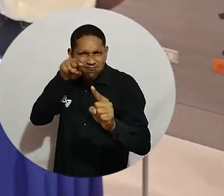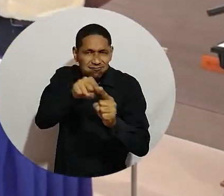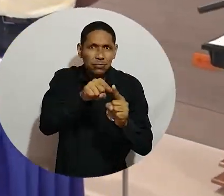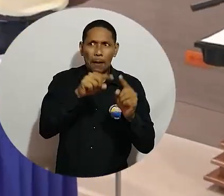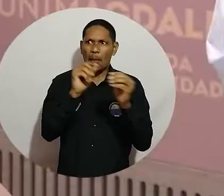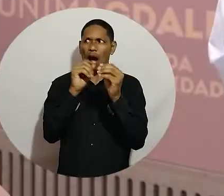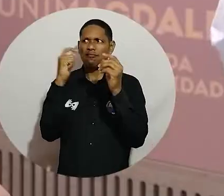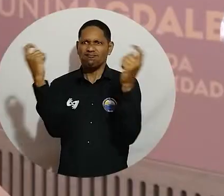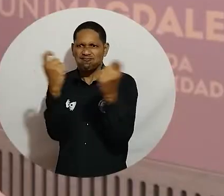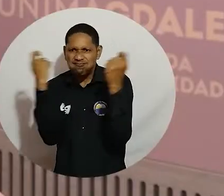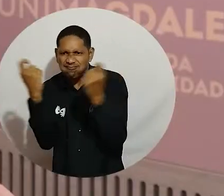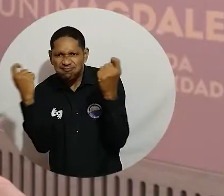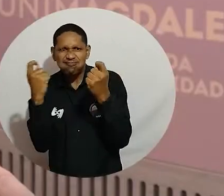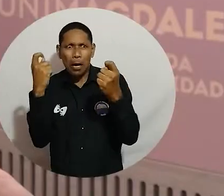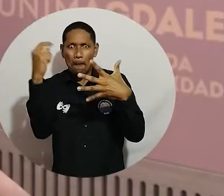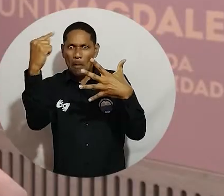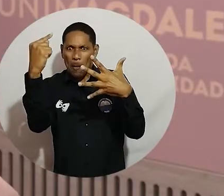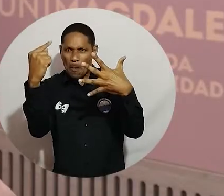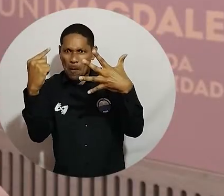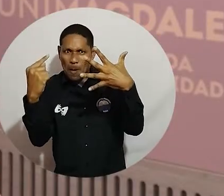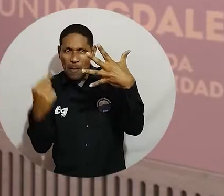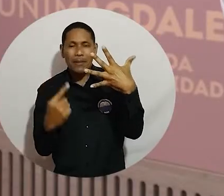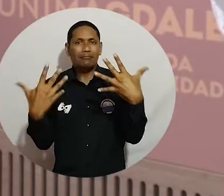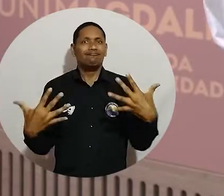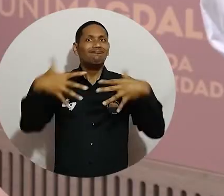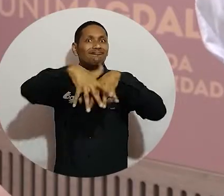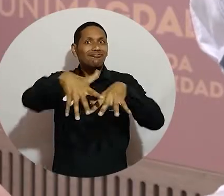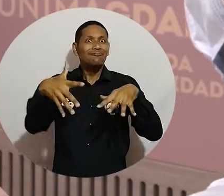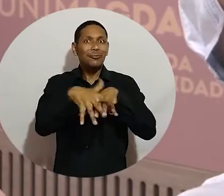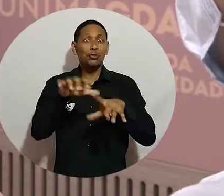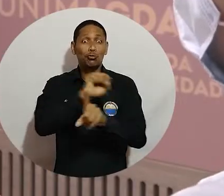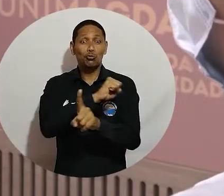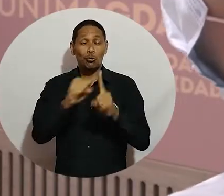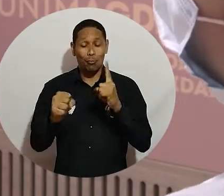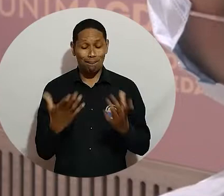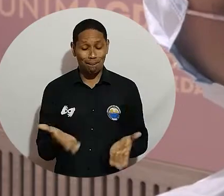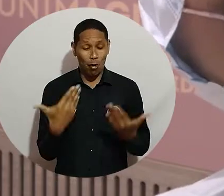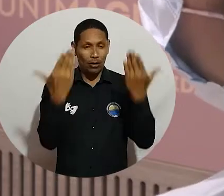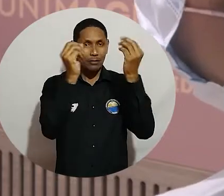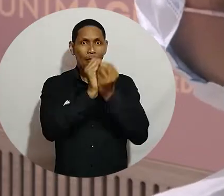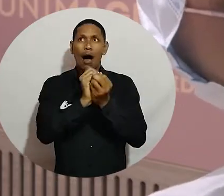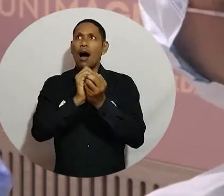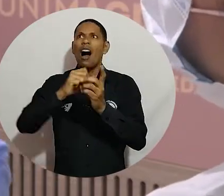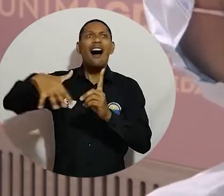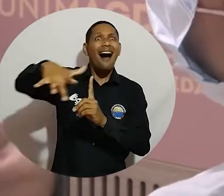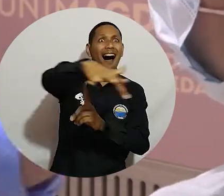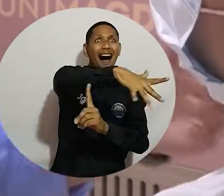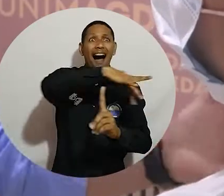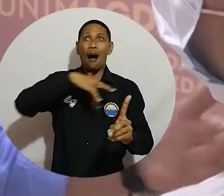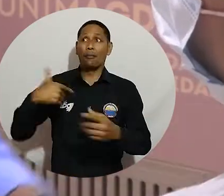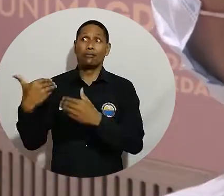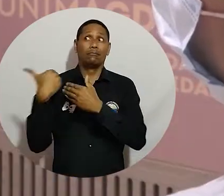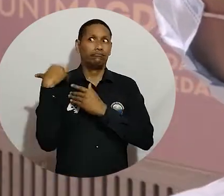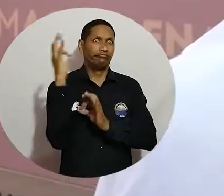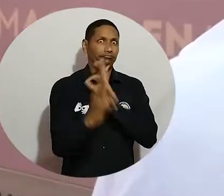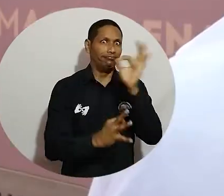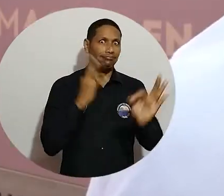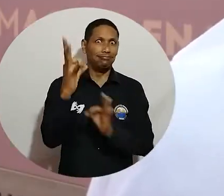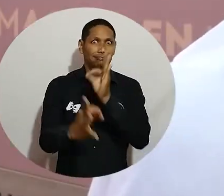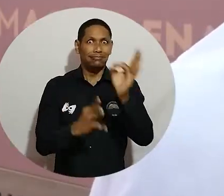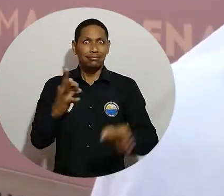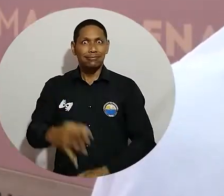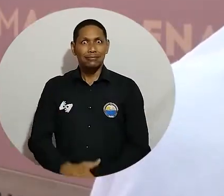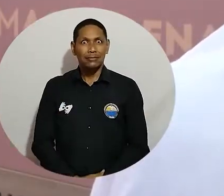la función de los negocios se vuelvan complementarios para poder lograr ser socialmente beneficiosos y ambientalmente responsables.